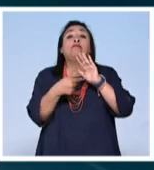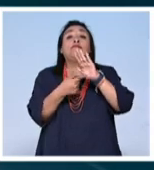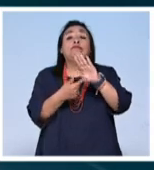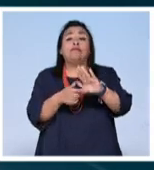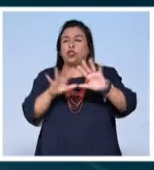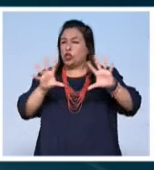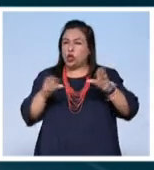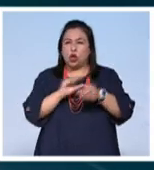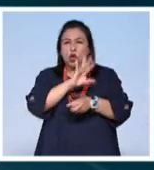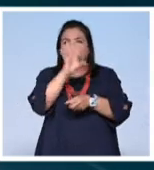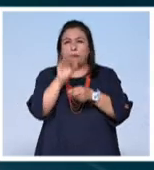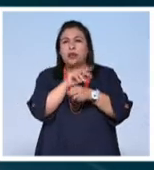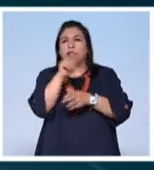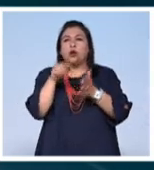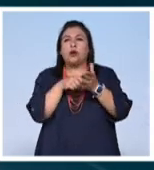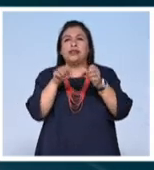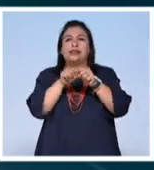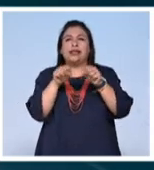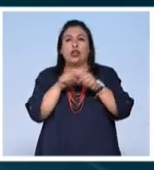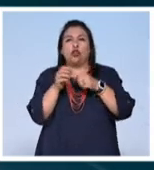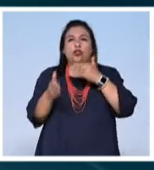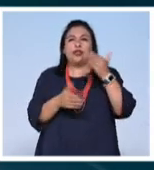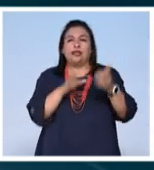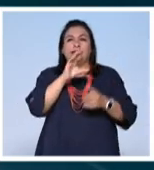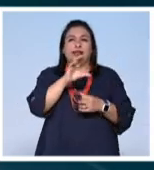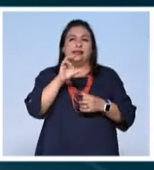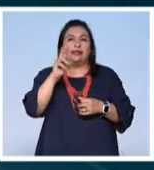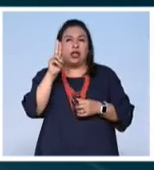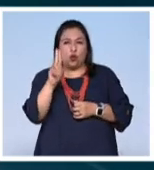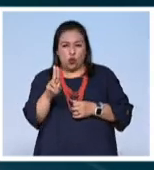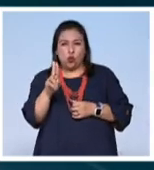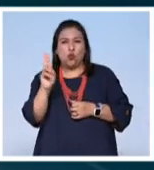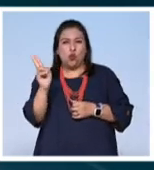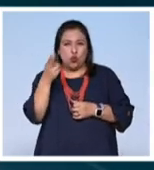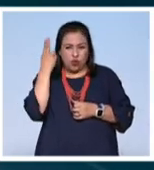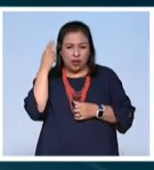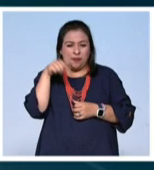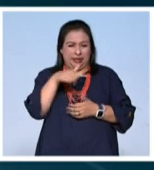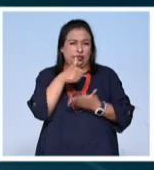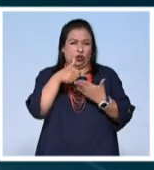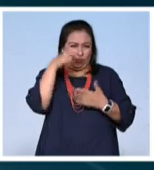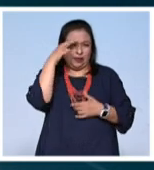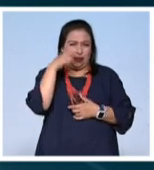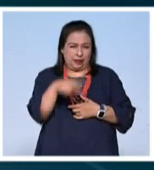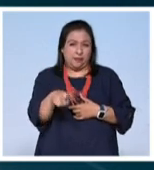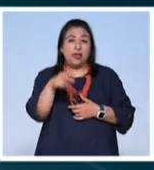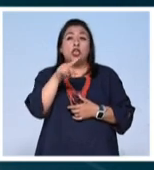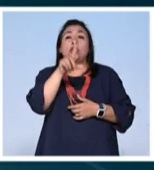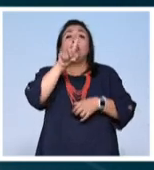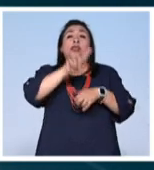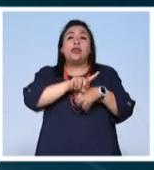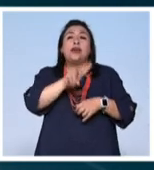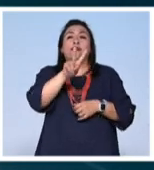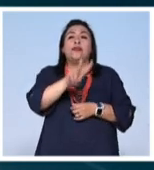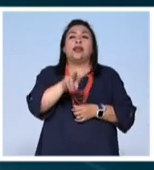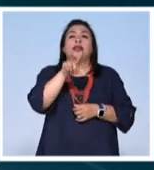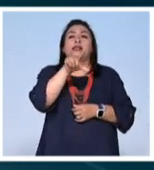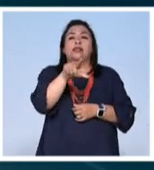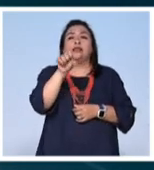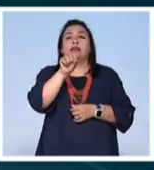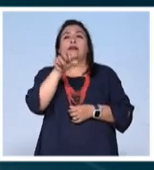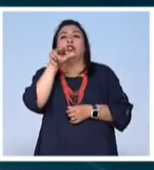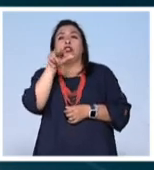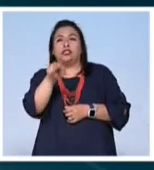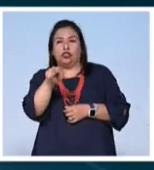la versión completa de la pieza en el salón de danza del Centro Cultural Universitario de la UNAM en la Ciudad de México. La cita es el viernes 17 y